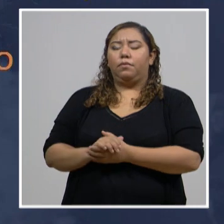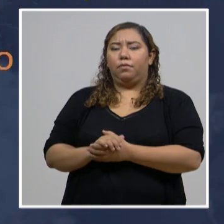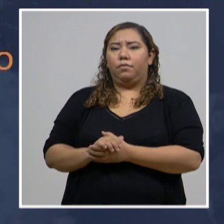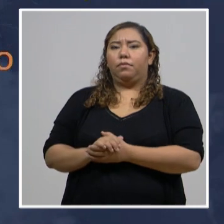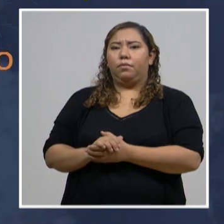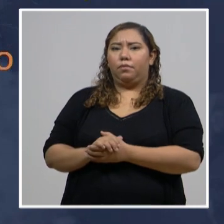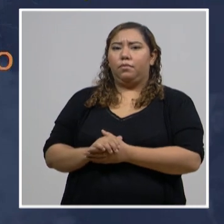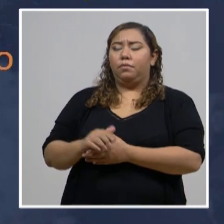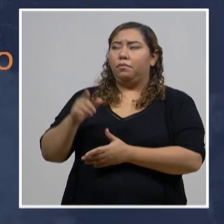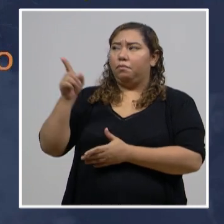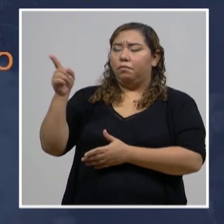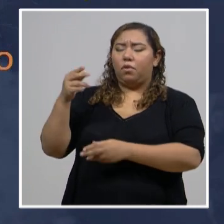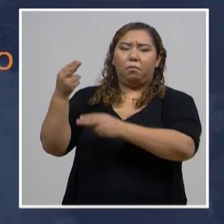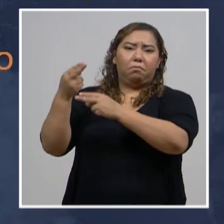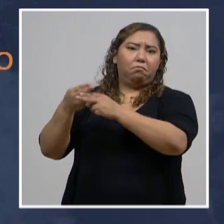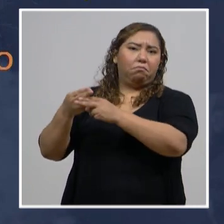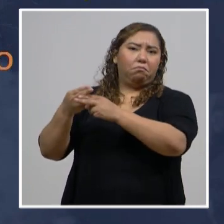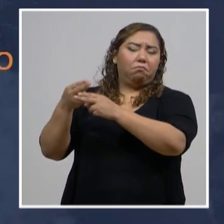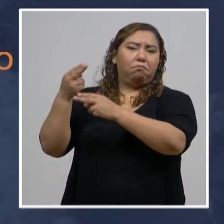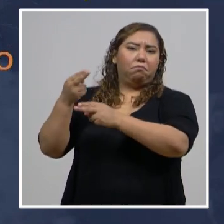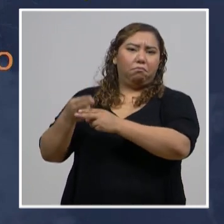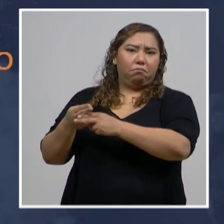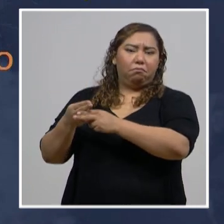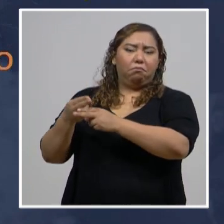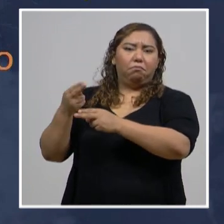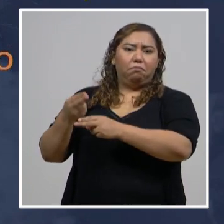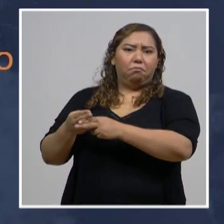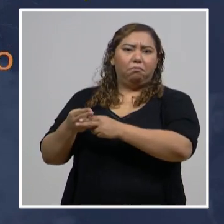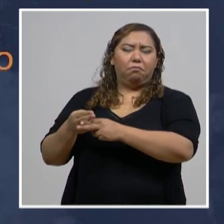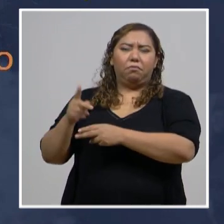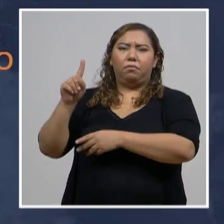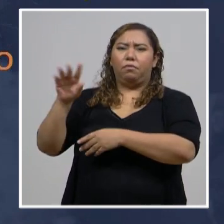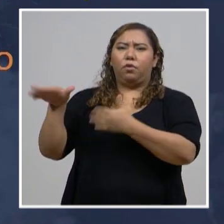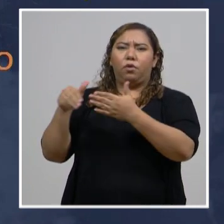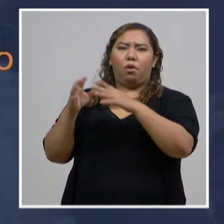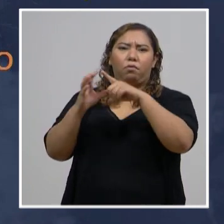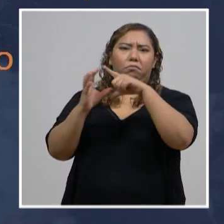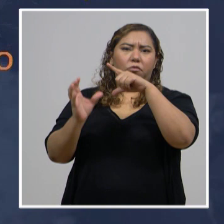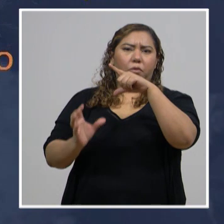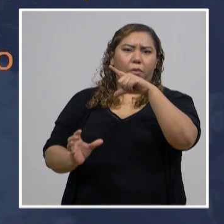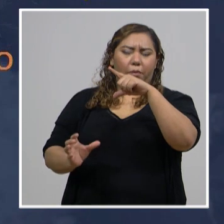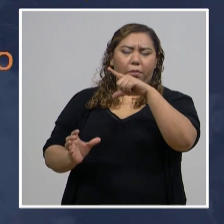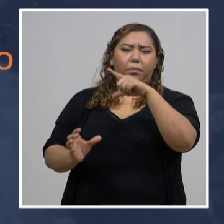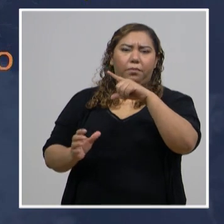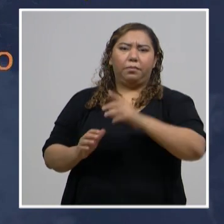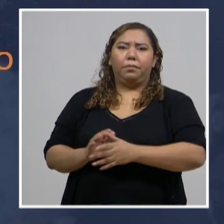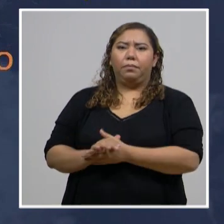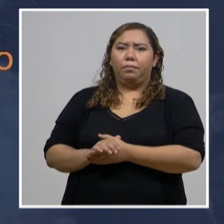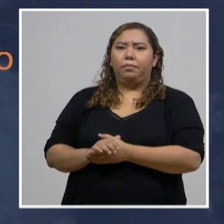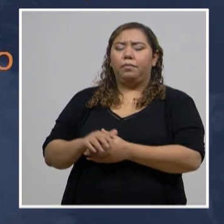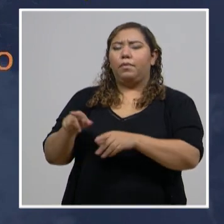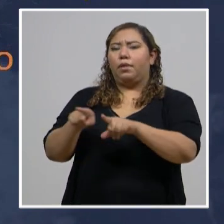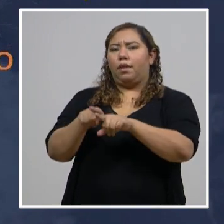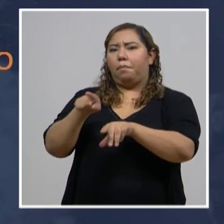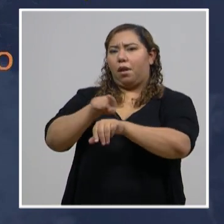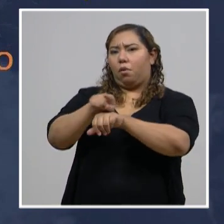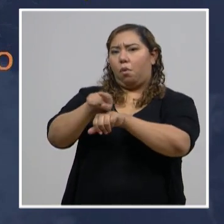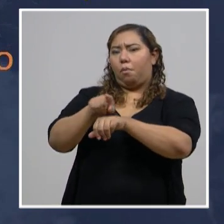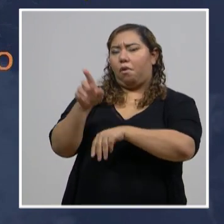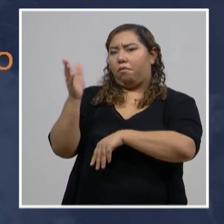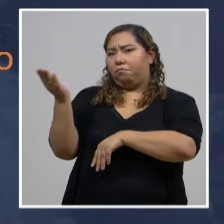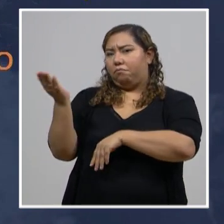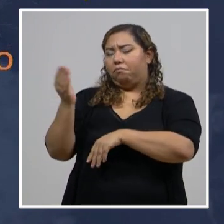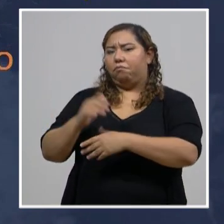Peñablanca, en El Guayabo. En San Antonio de Cortés, en la Colonia San Juan. En Omoa estarán en Tulian Río y Limoncitos.